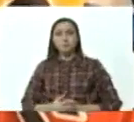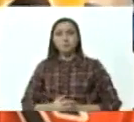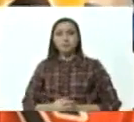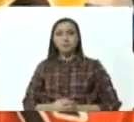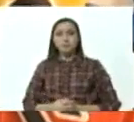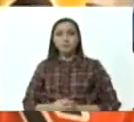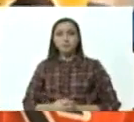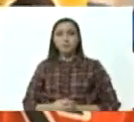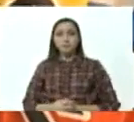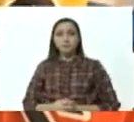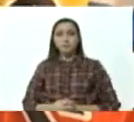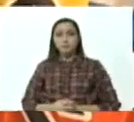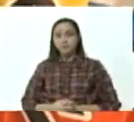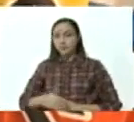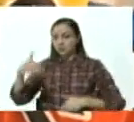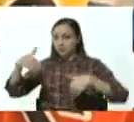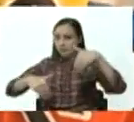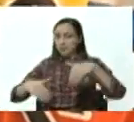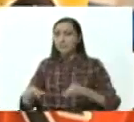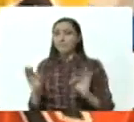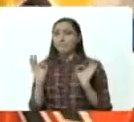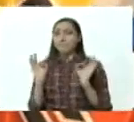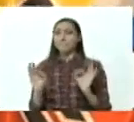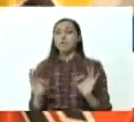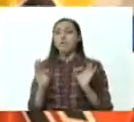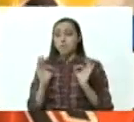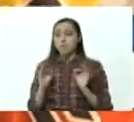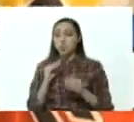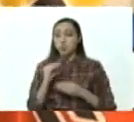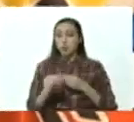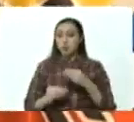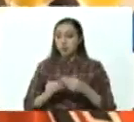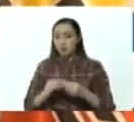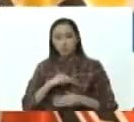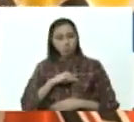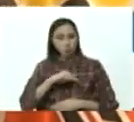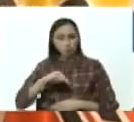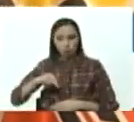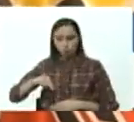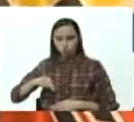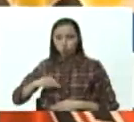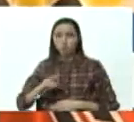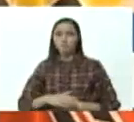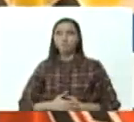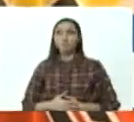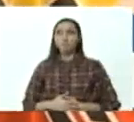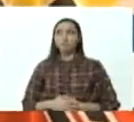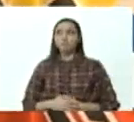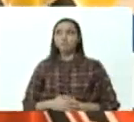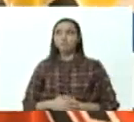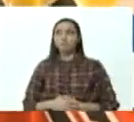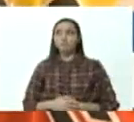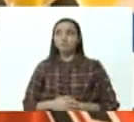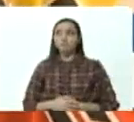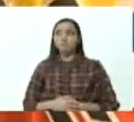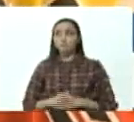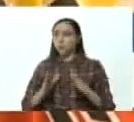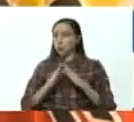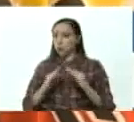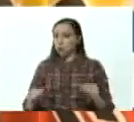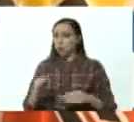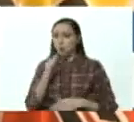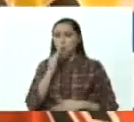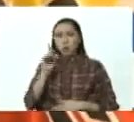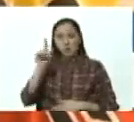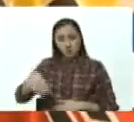que esta es una elección muy especial para nosotros pareciera que todo va a ocurrir el